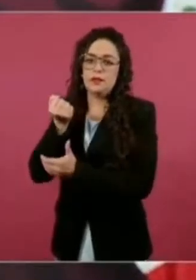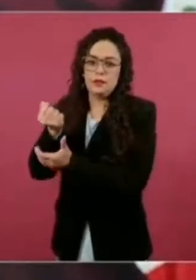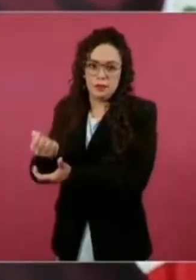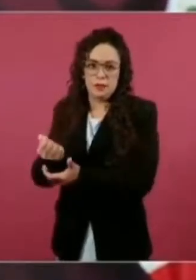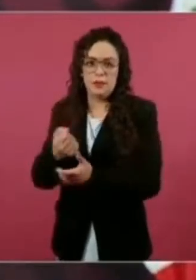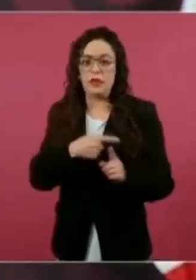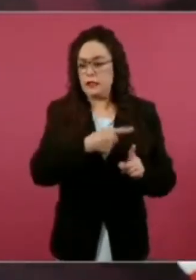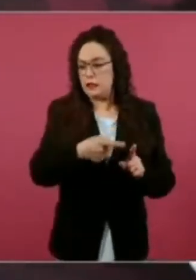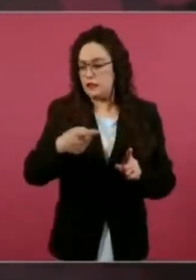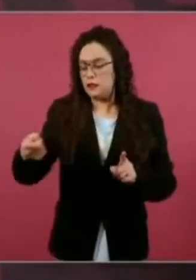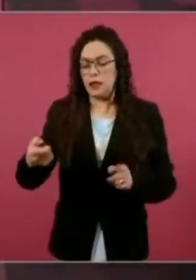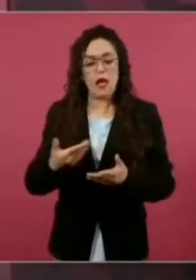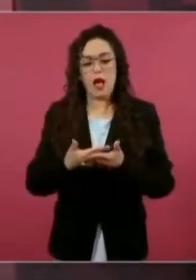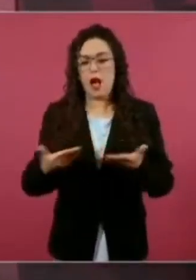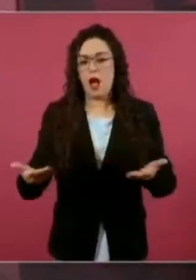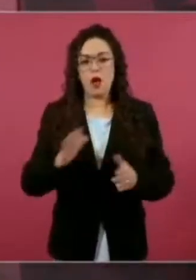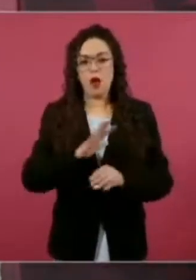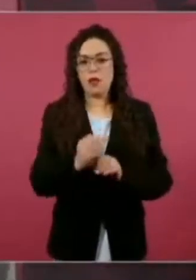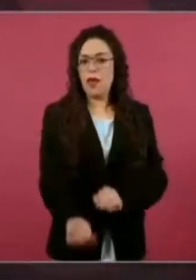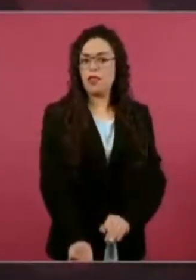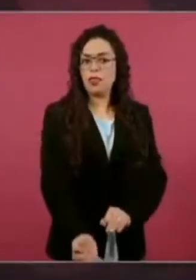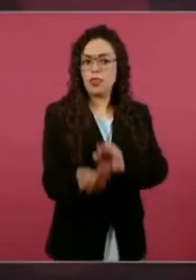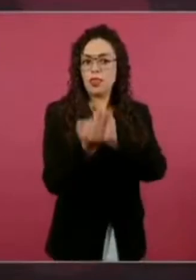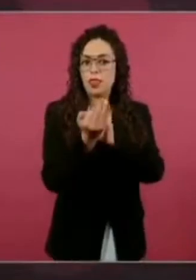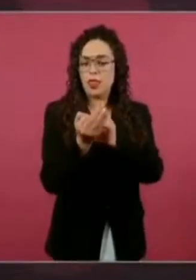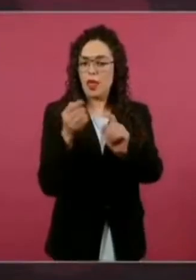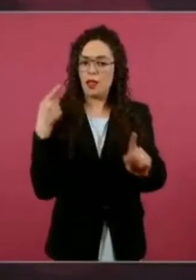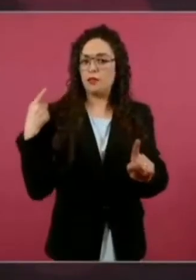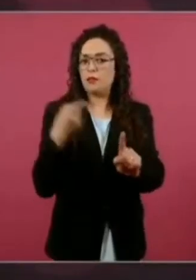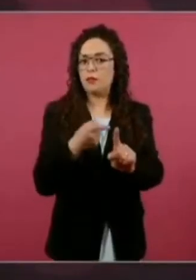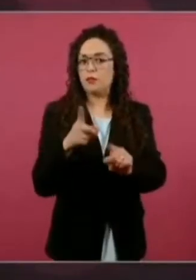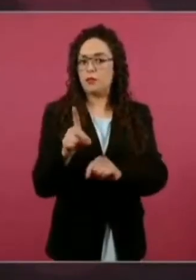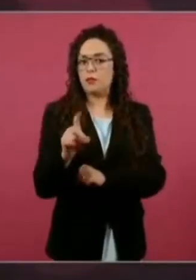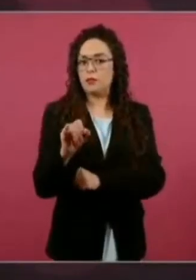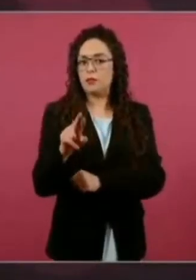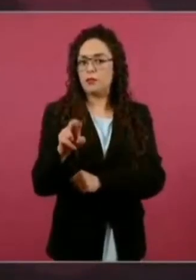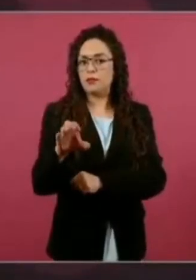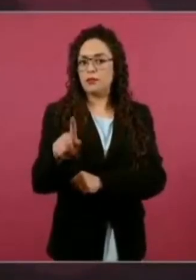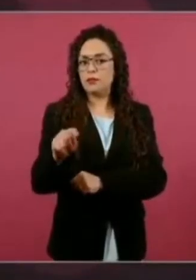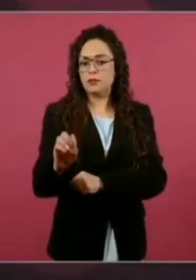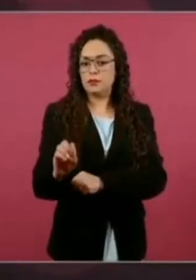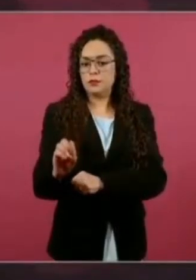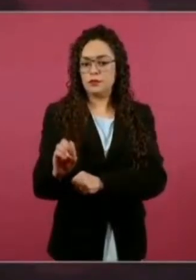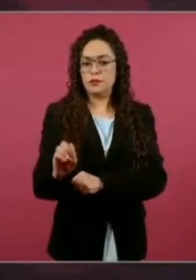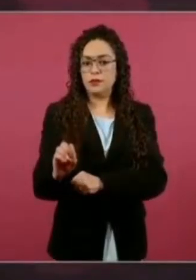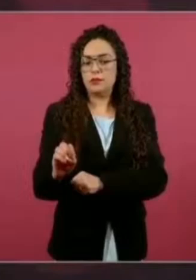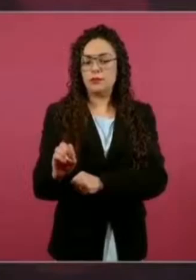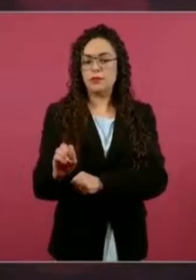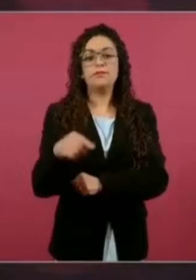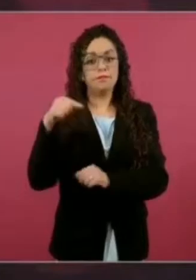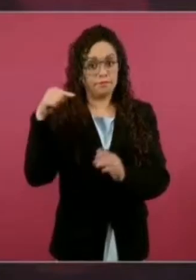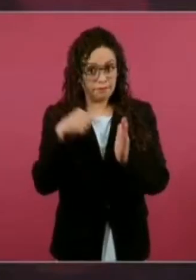va a ser directo, todo eso lo contempla